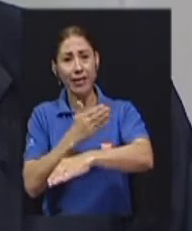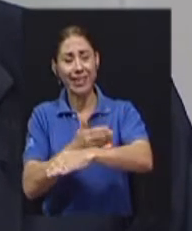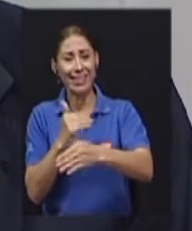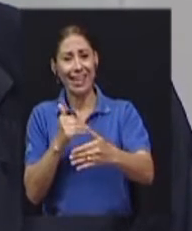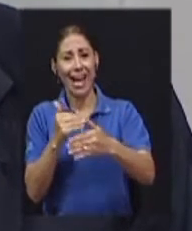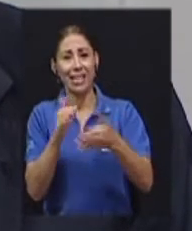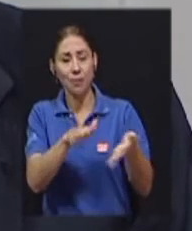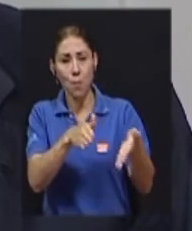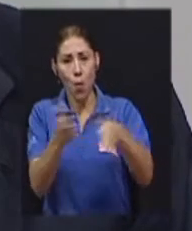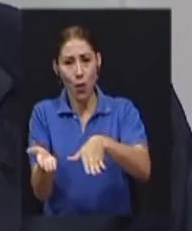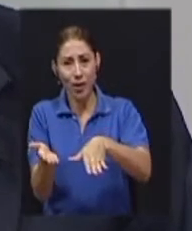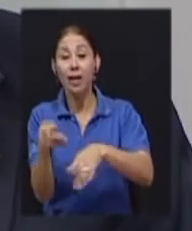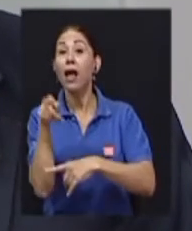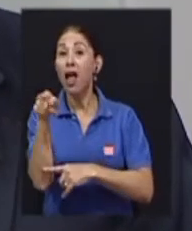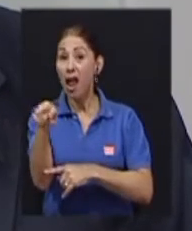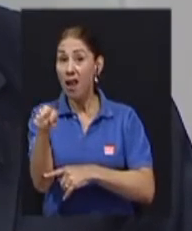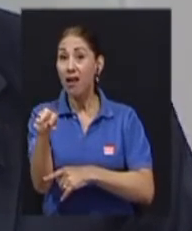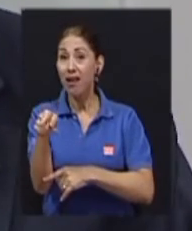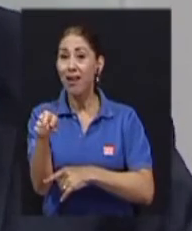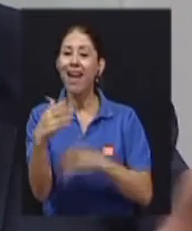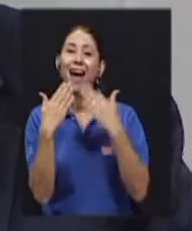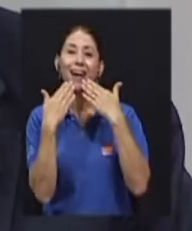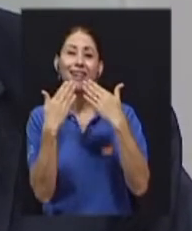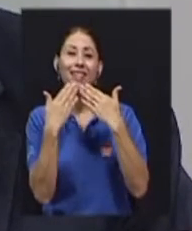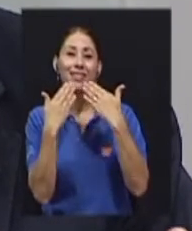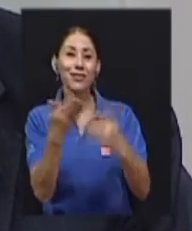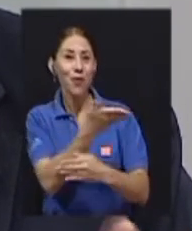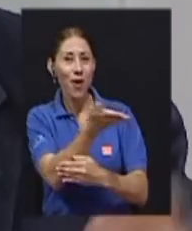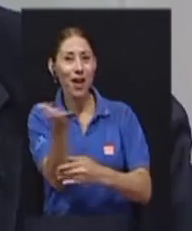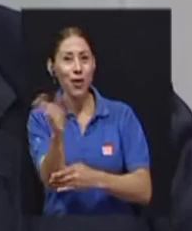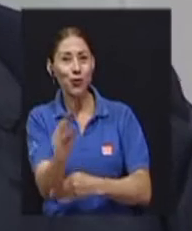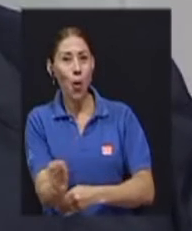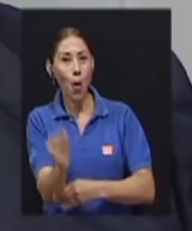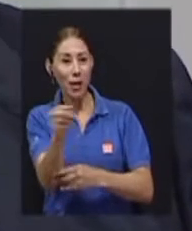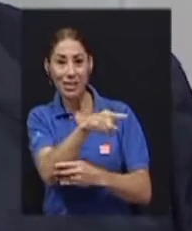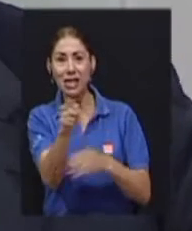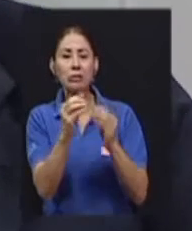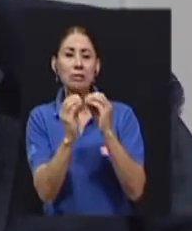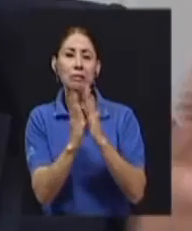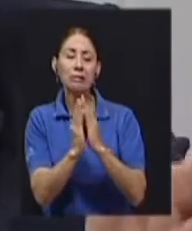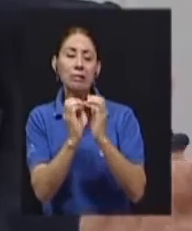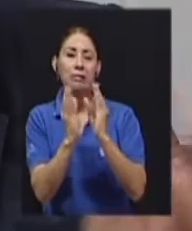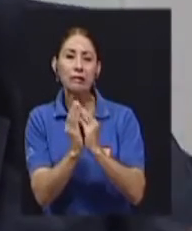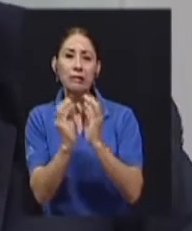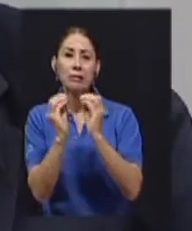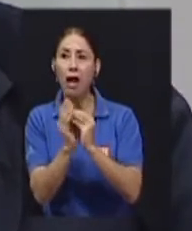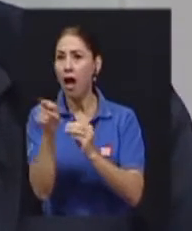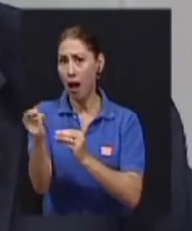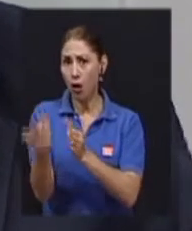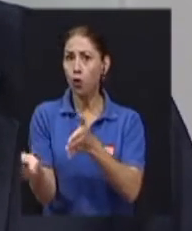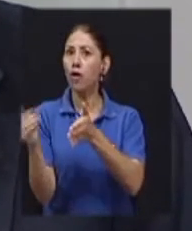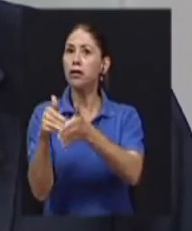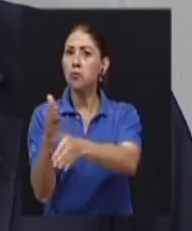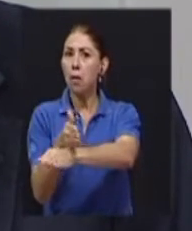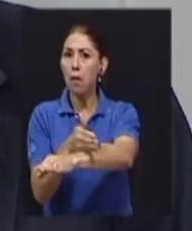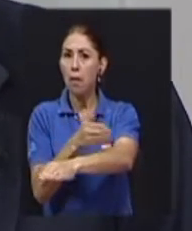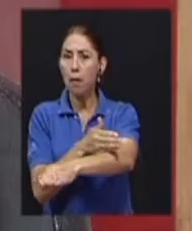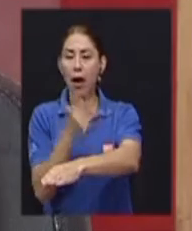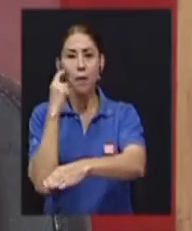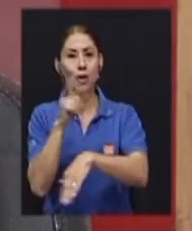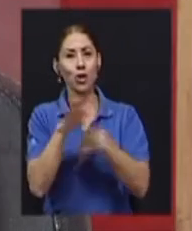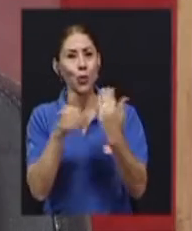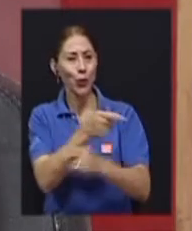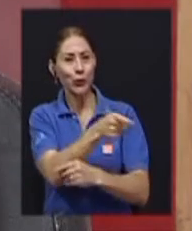agradecía a los jóvenes que lo hubieran resucitado con sus oraciones, porque ahí estaban todos rezando, pidiendo por él.